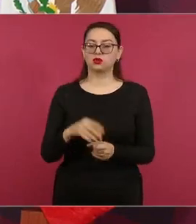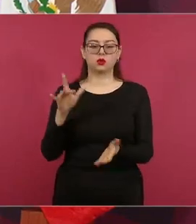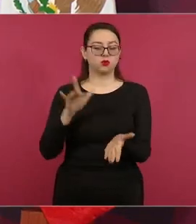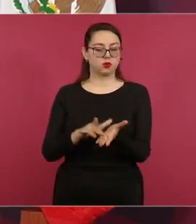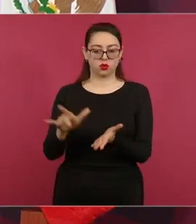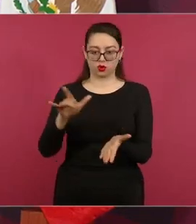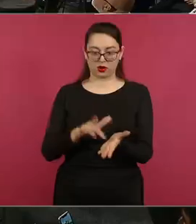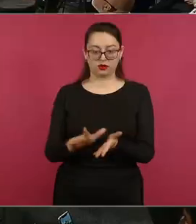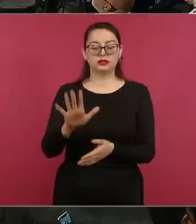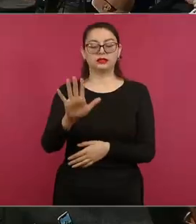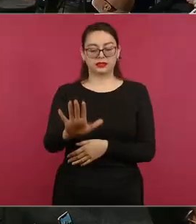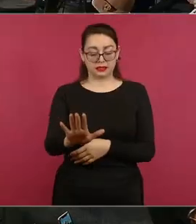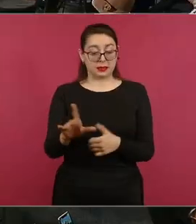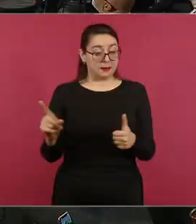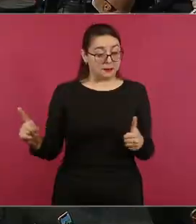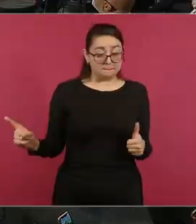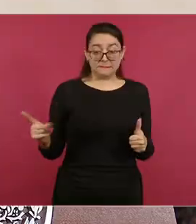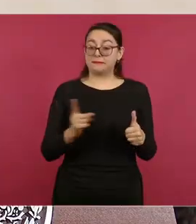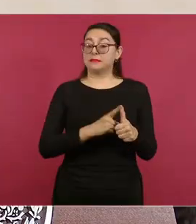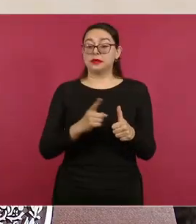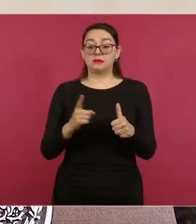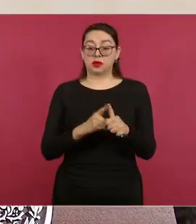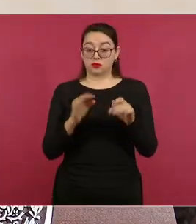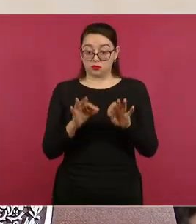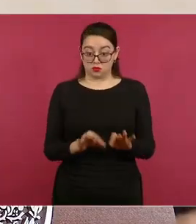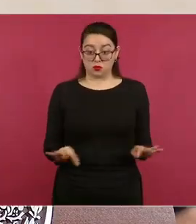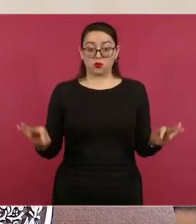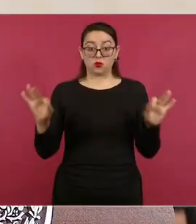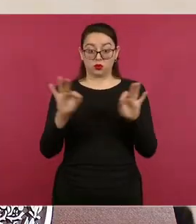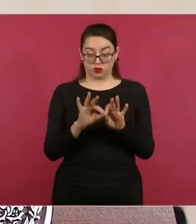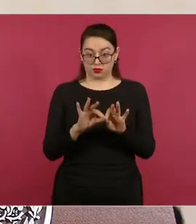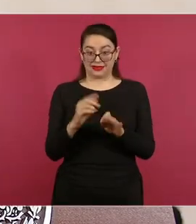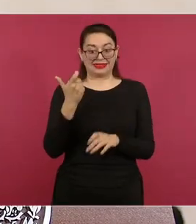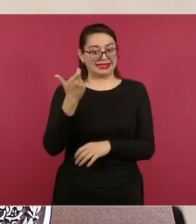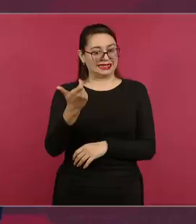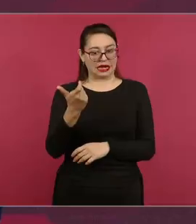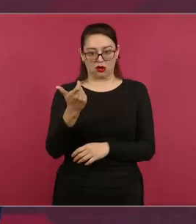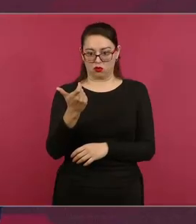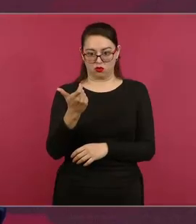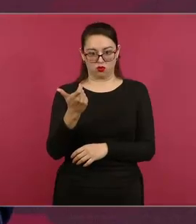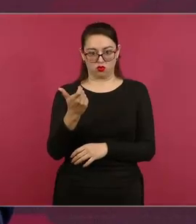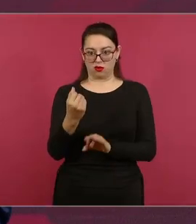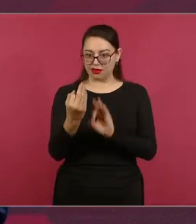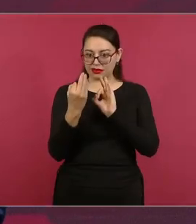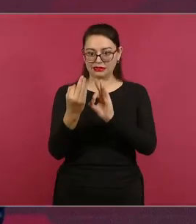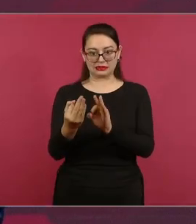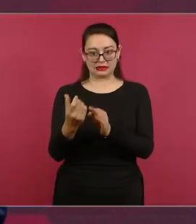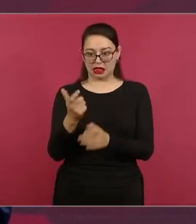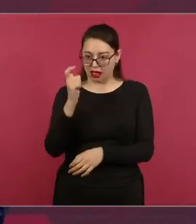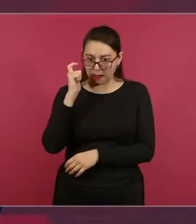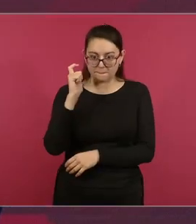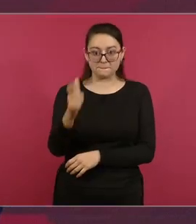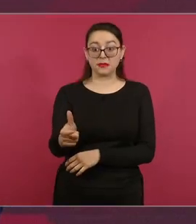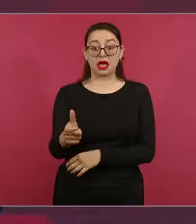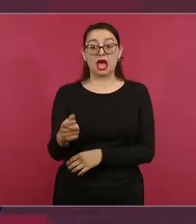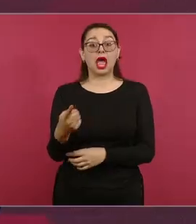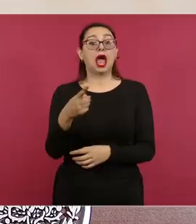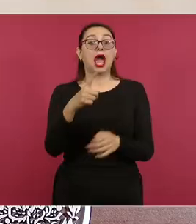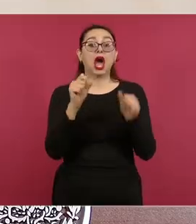pero fundamentalmente son recursos directos, no queremos intermediación.